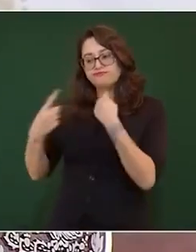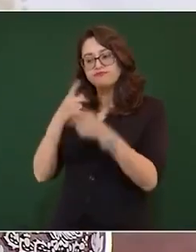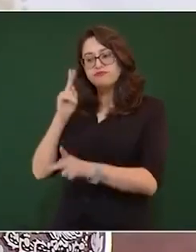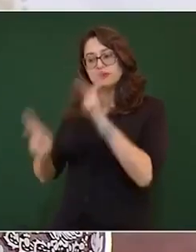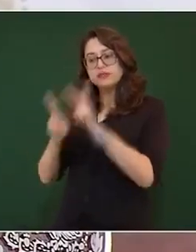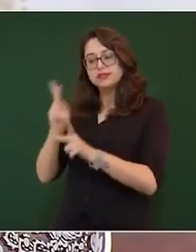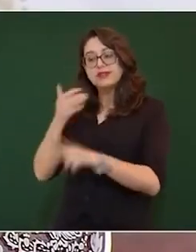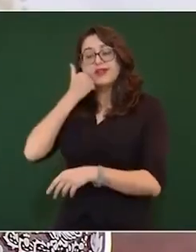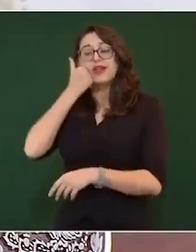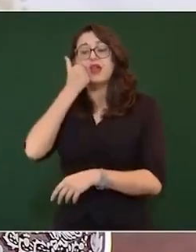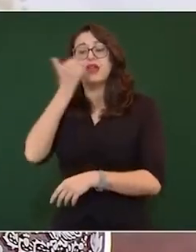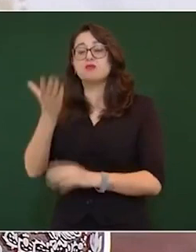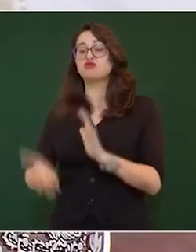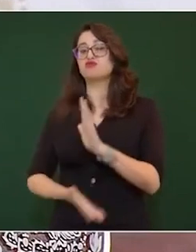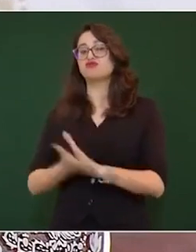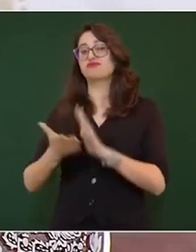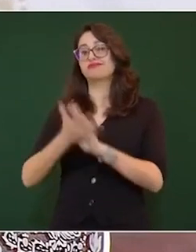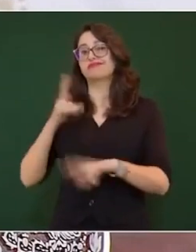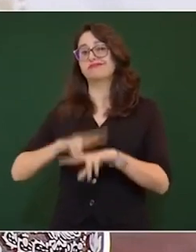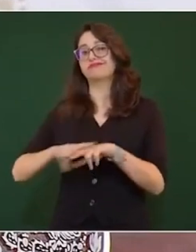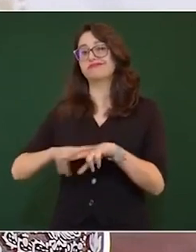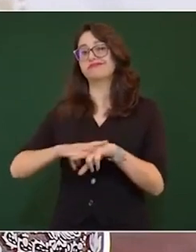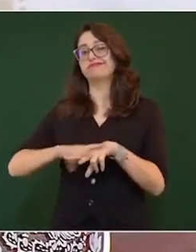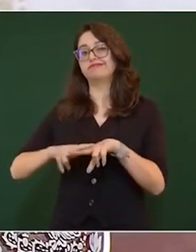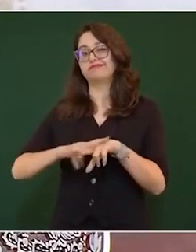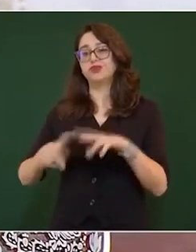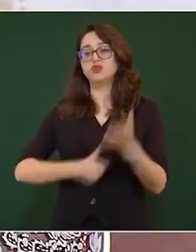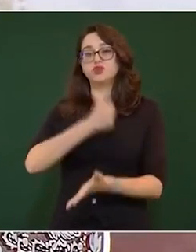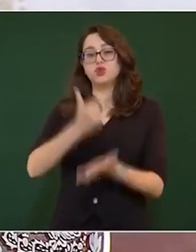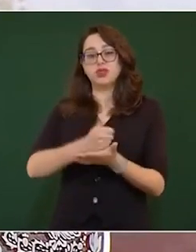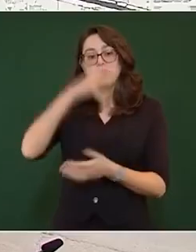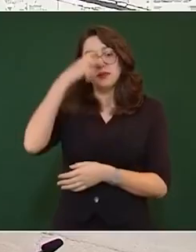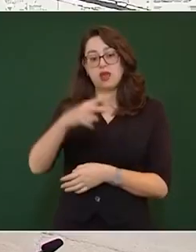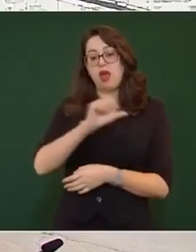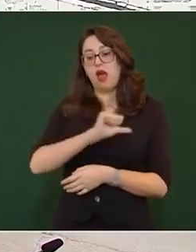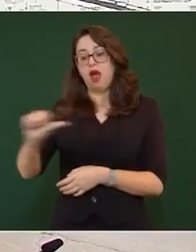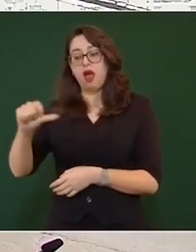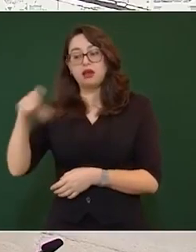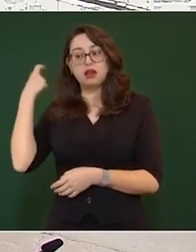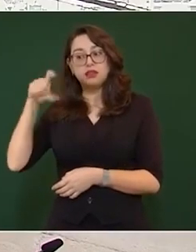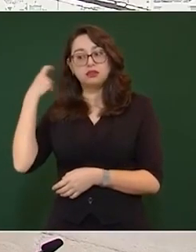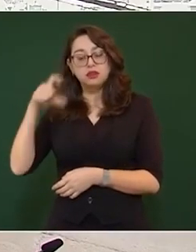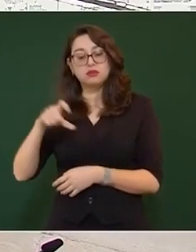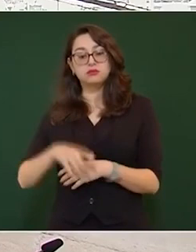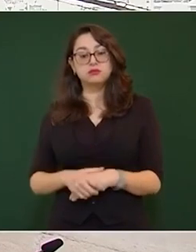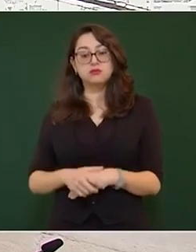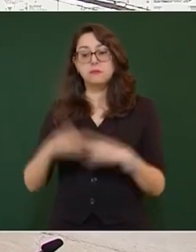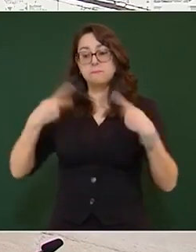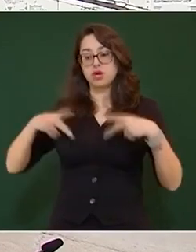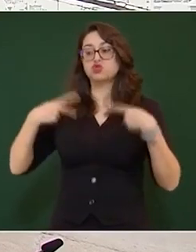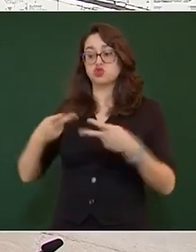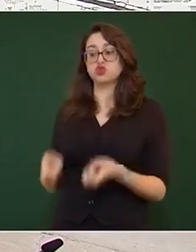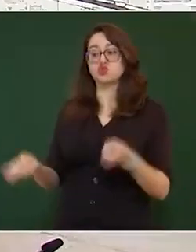un tren de pasajeros de la Ciudad de México a Querétaro. De las propuestas que… pasajeros, pero